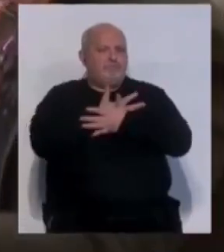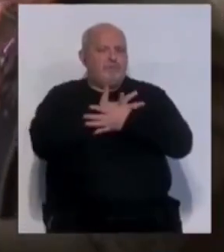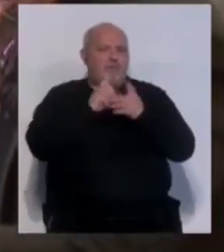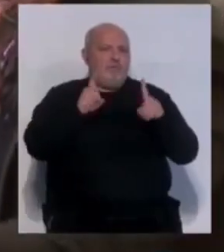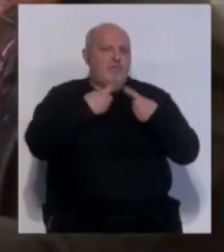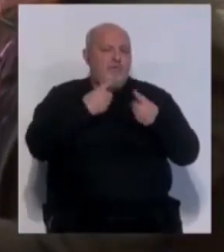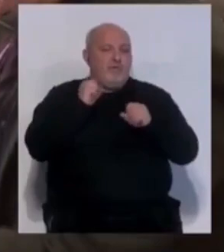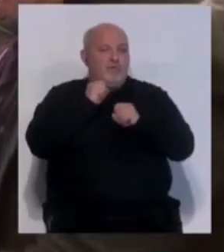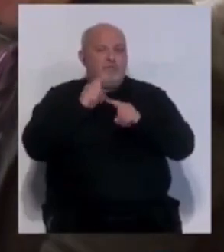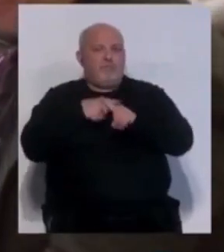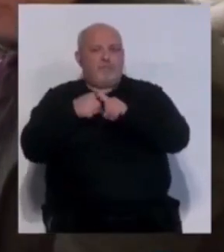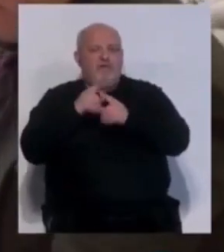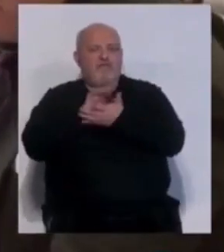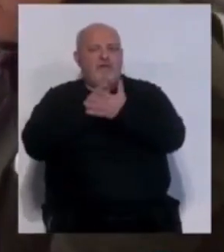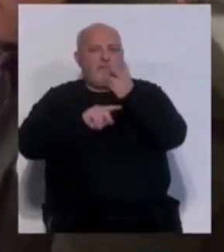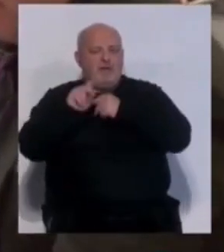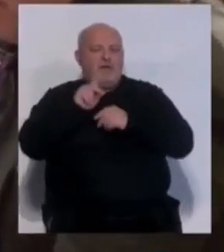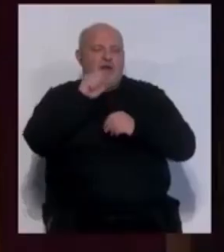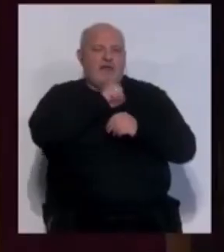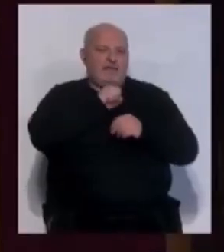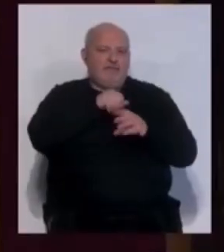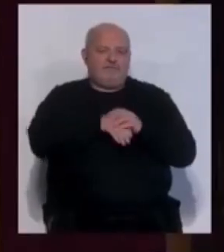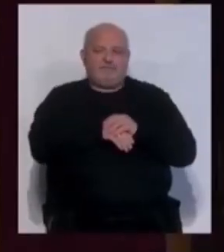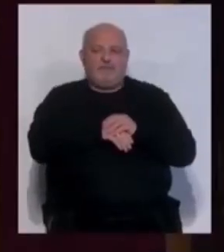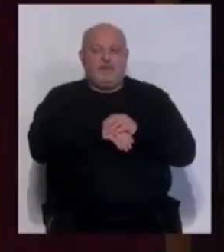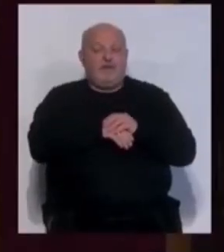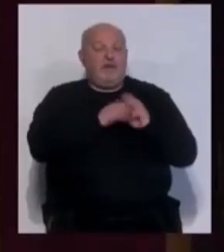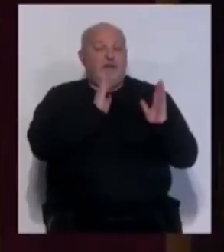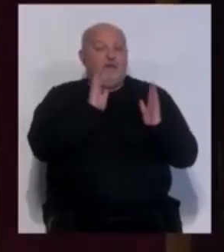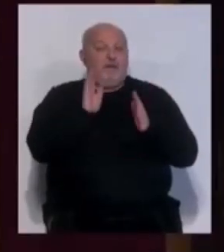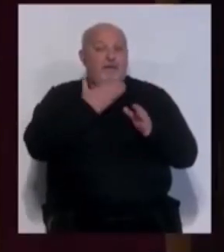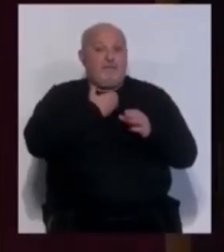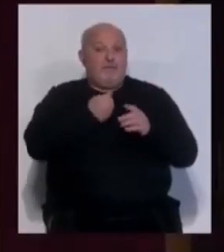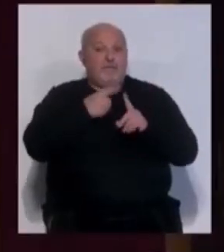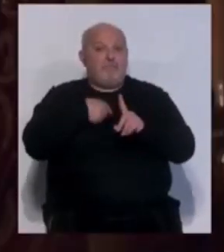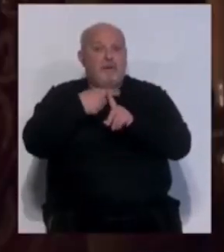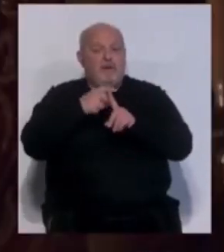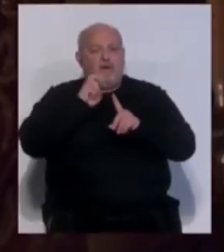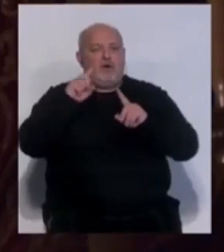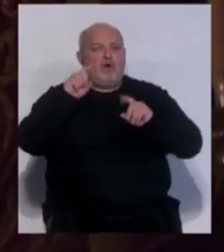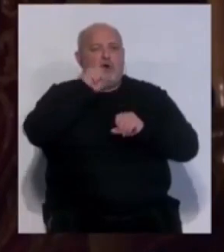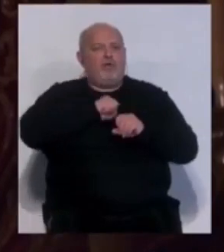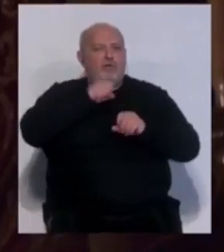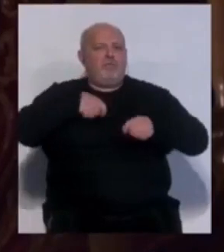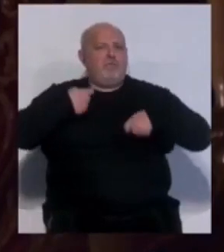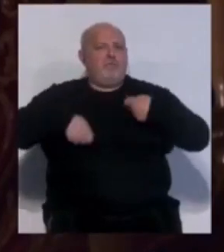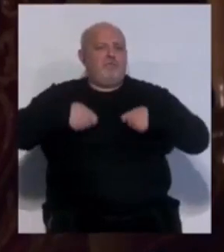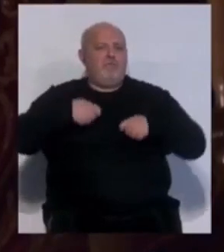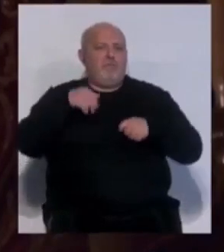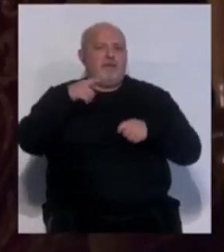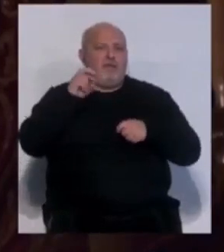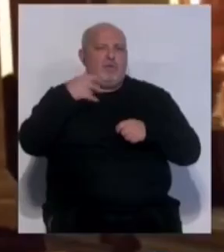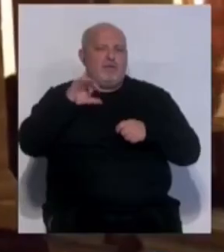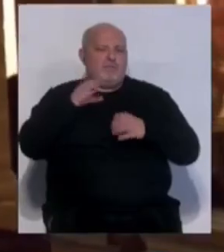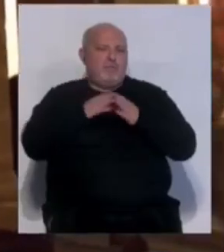la música cofrade con el flamenco y el cante. Y a estos actos municipales se sumará el concierto de la banda de música Maestro